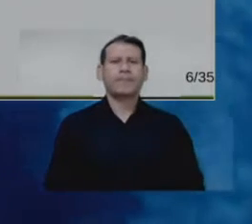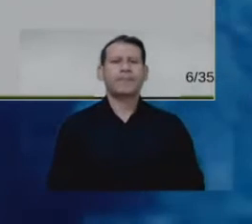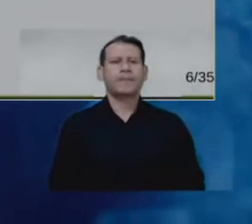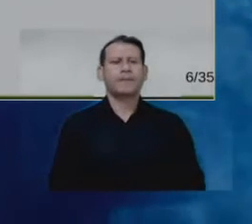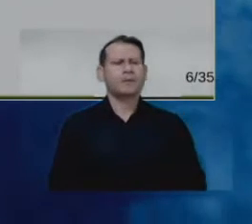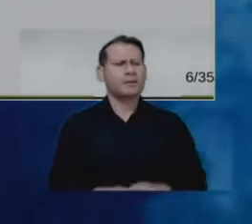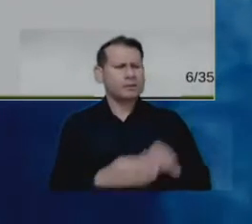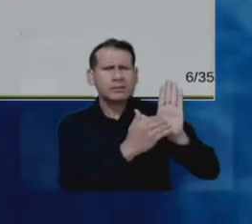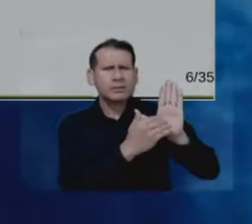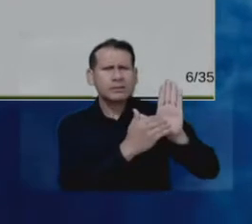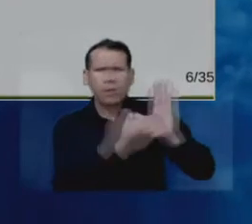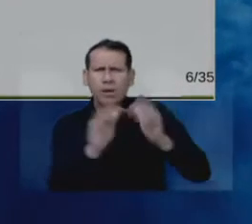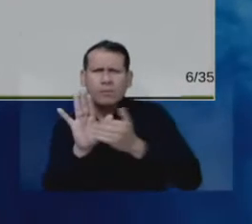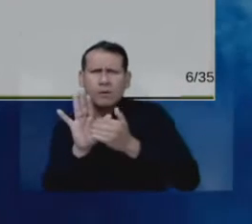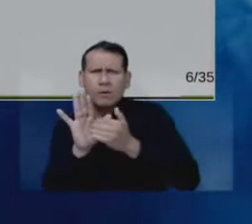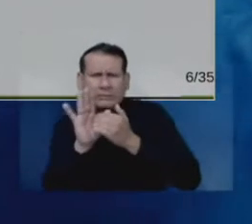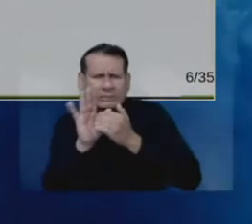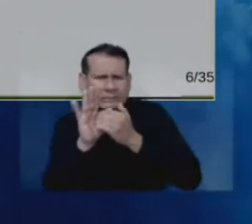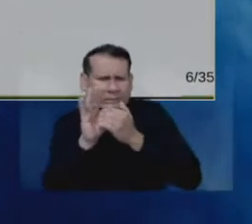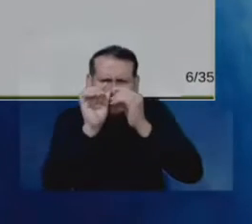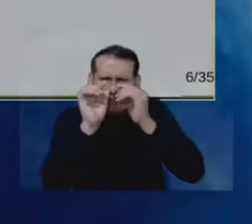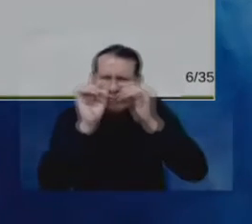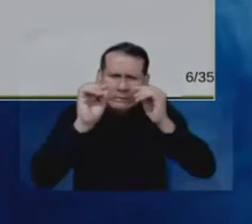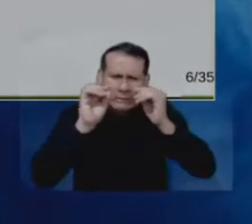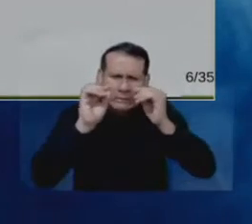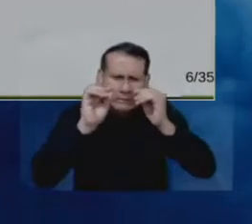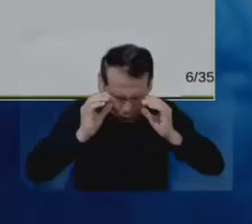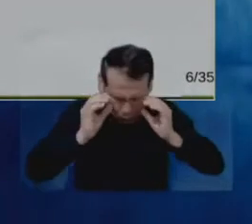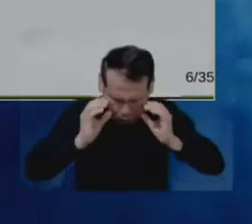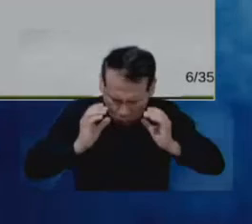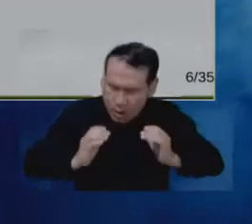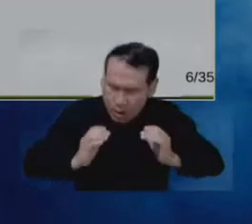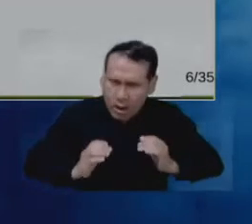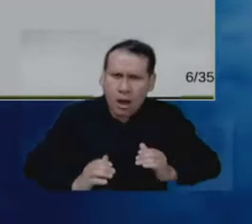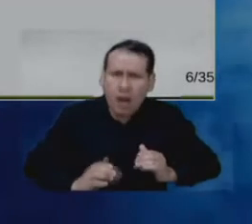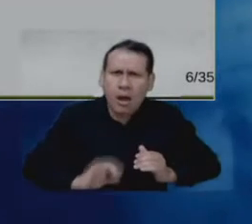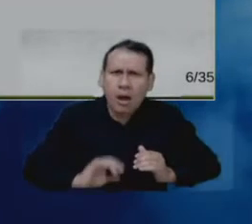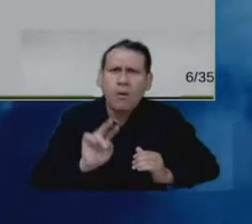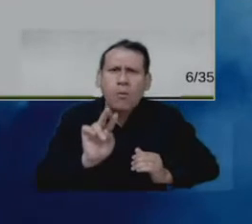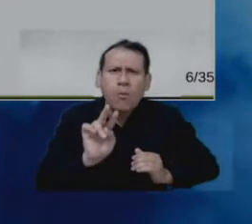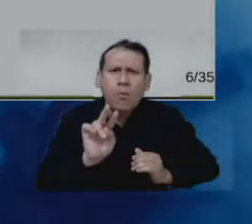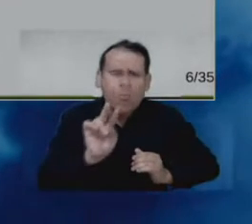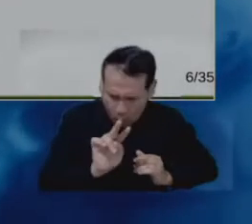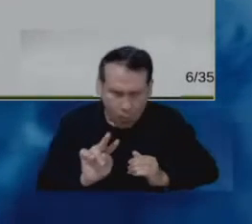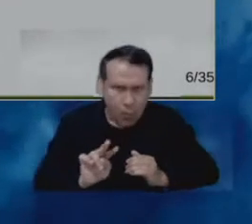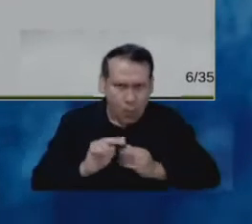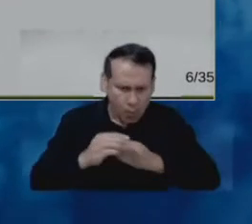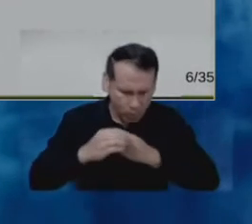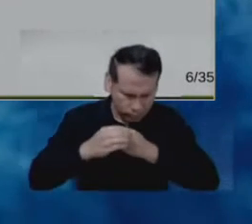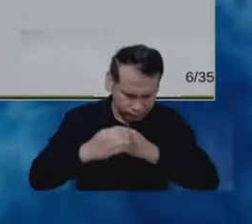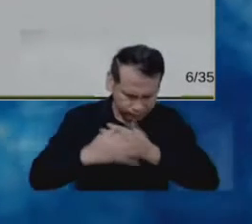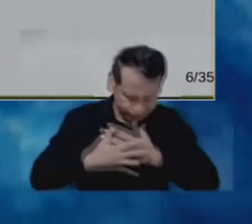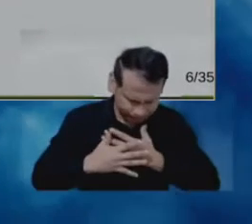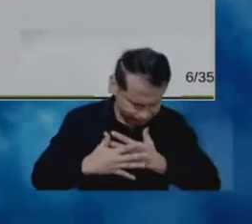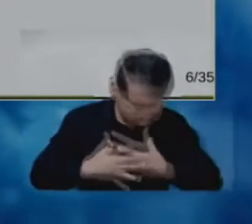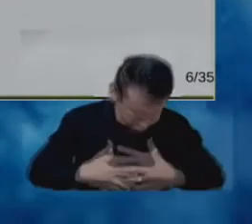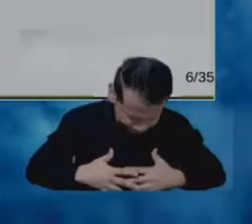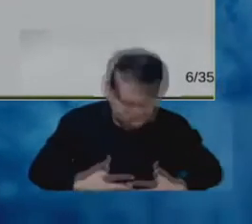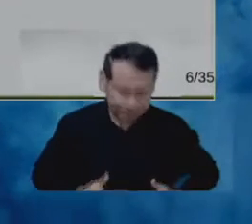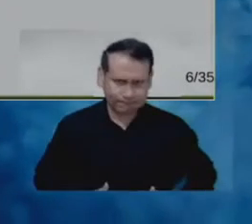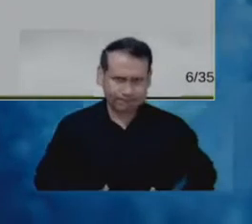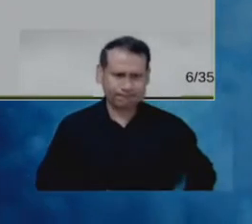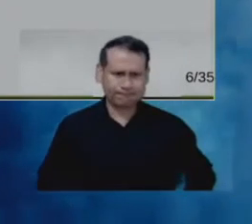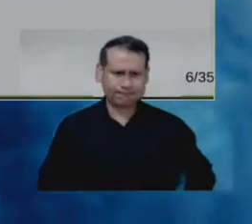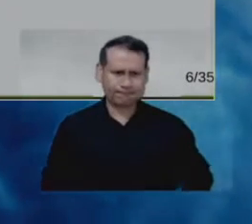representan todas las estructuras del cuerpo y lo representan considerando los parámetros dieléctricos, en este caso